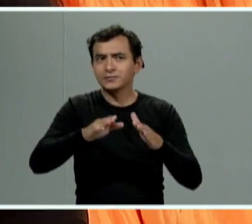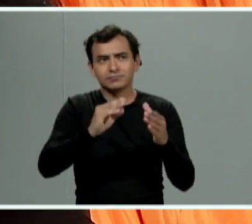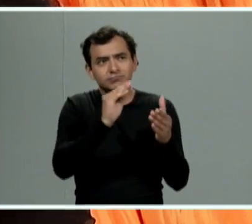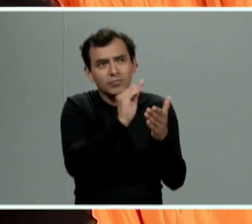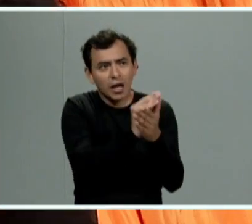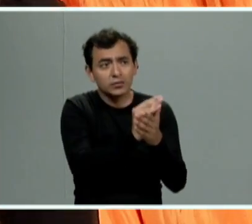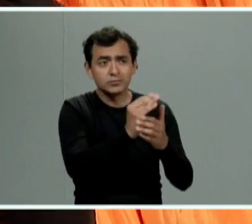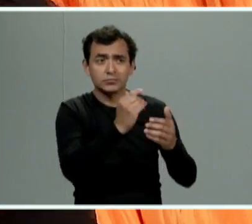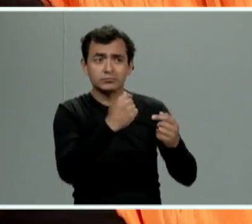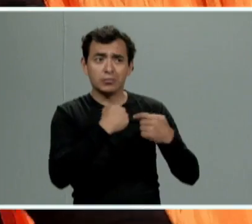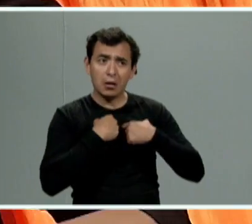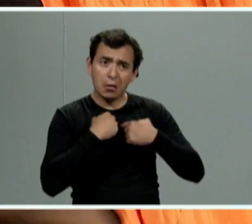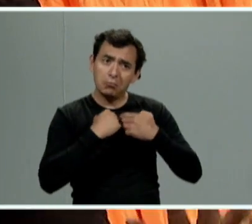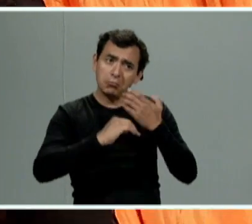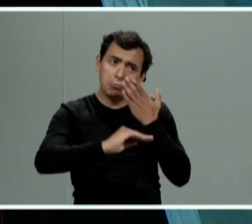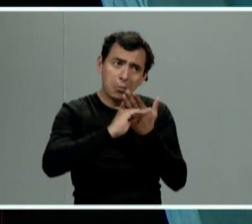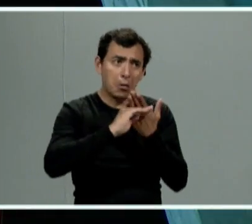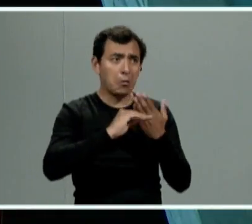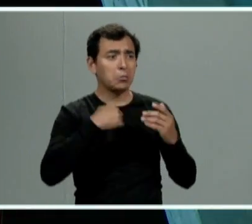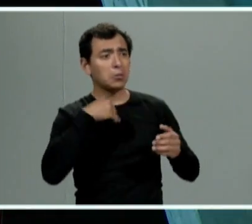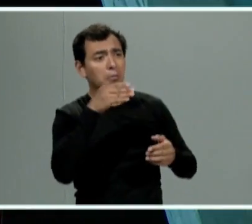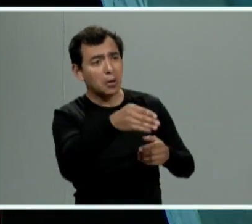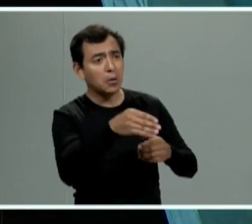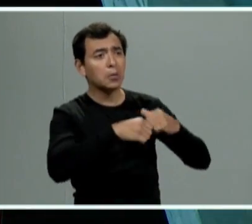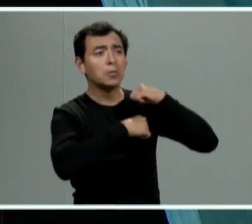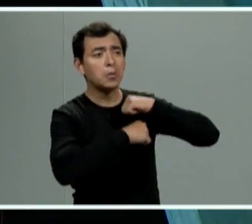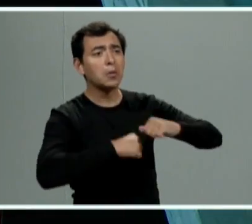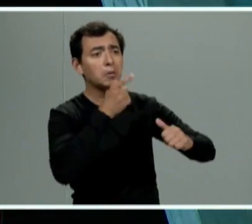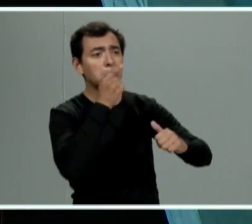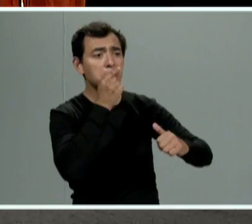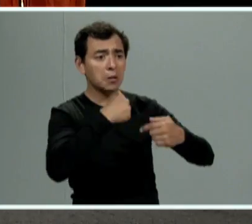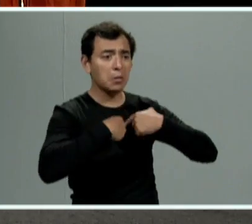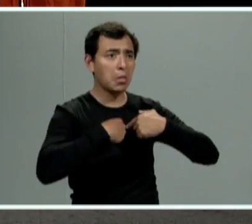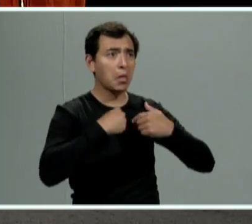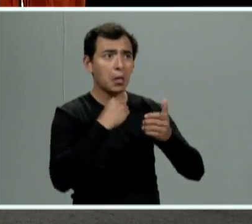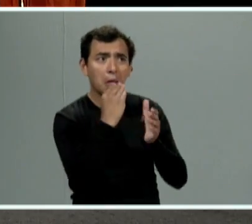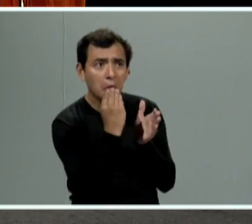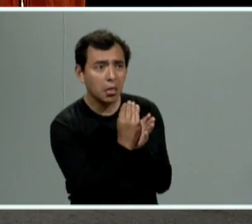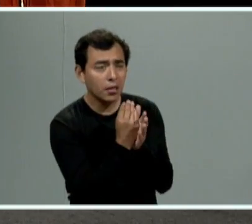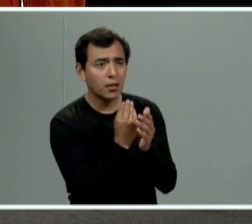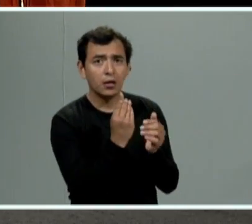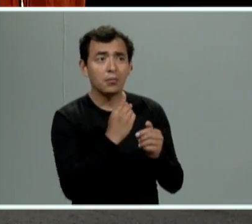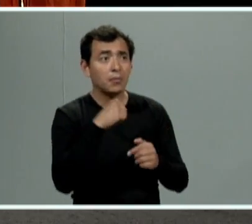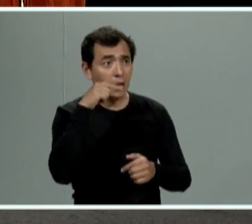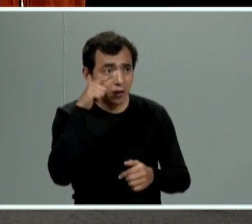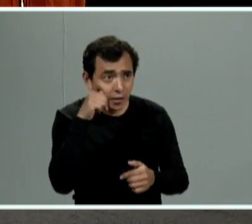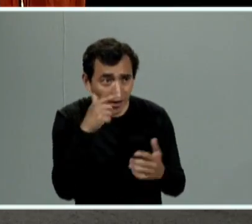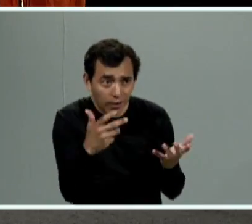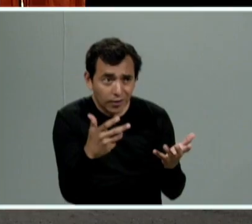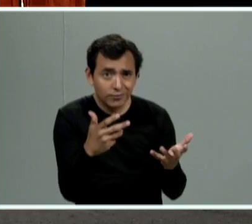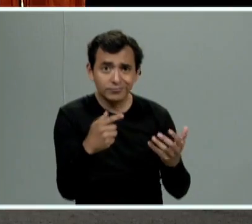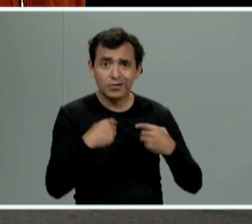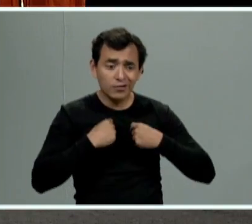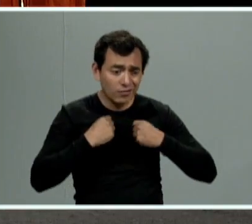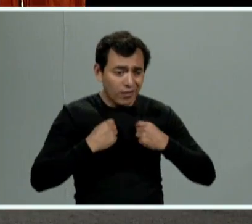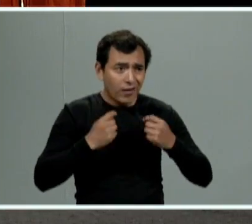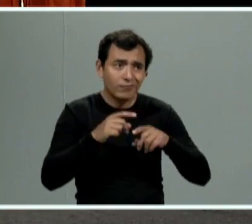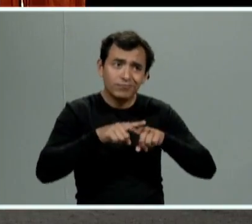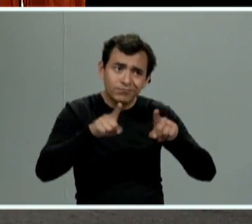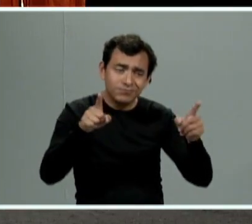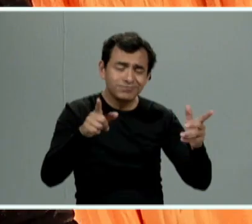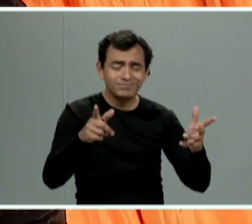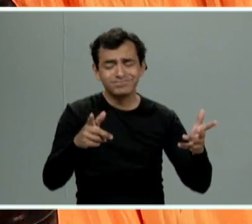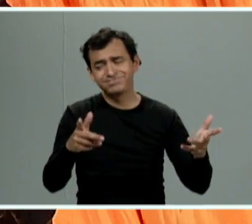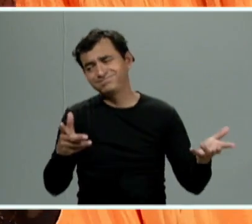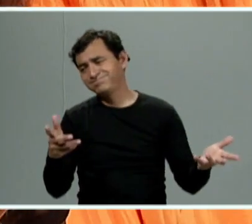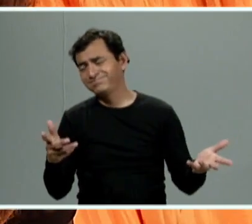violentaron llegué pero no me hicieron caso ya no supe qué hacer me dijeron que venía yo hasta bañada o que venía yo cambiada entonces como que no me